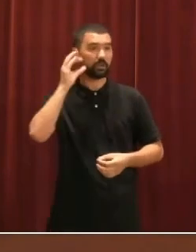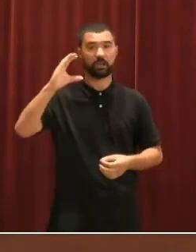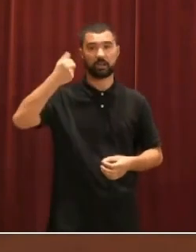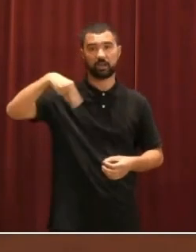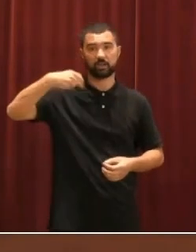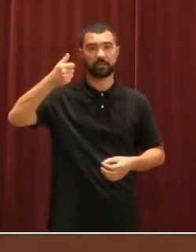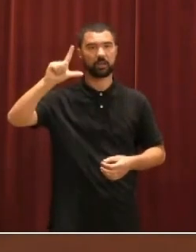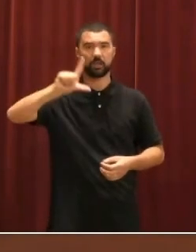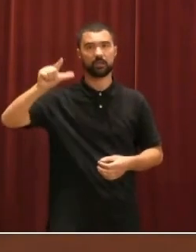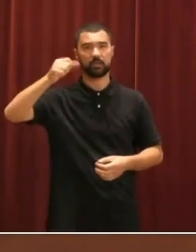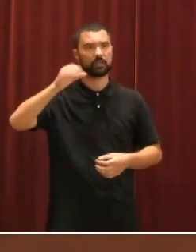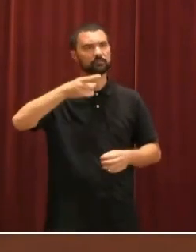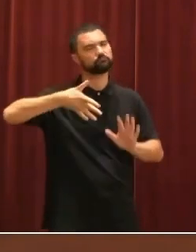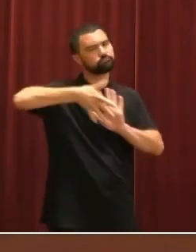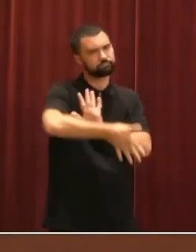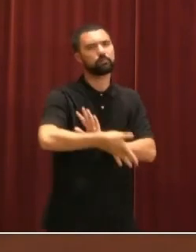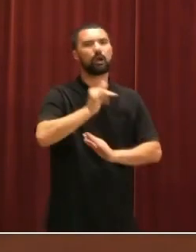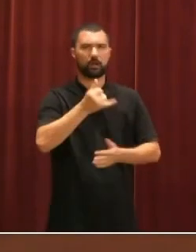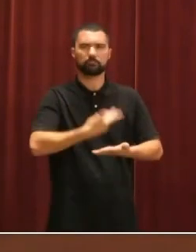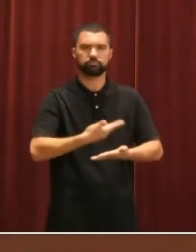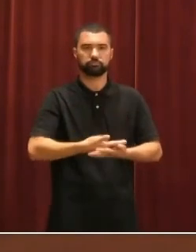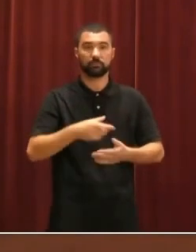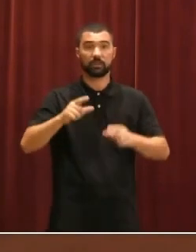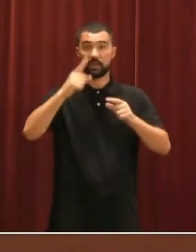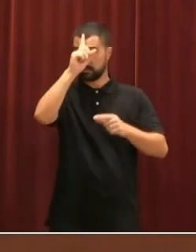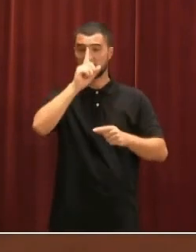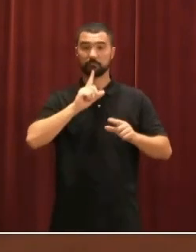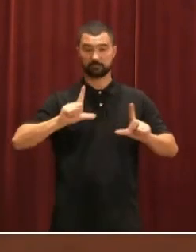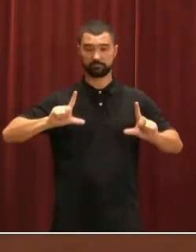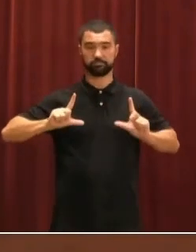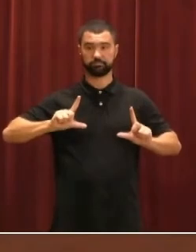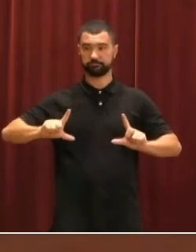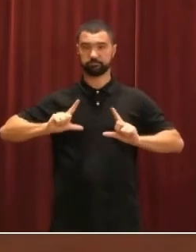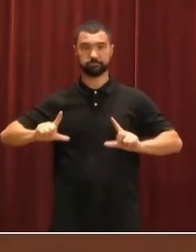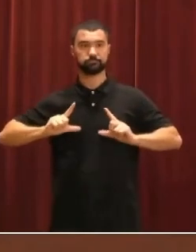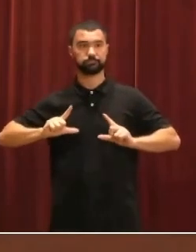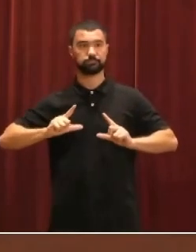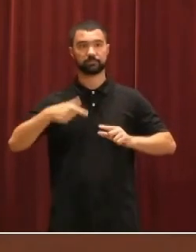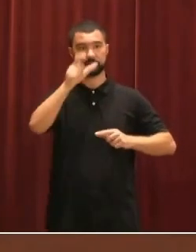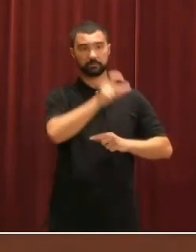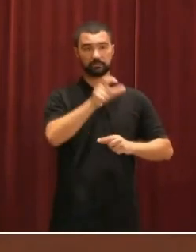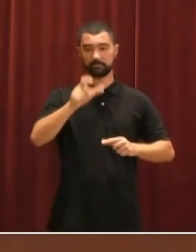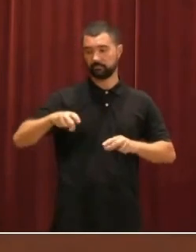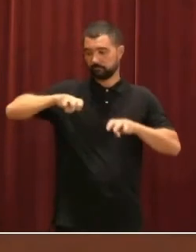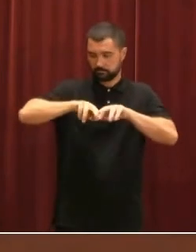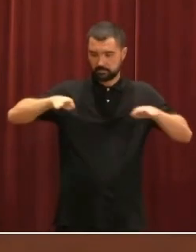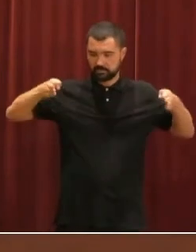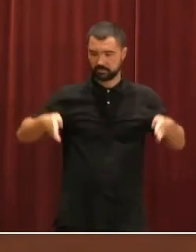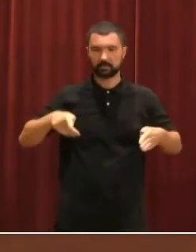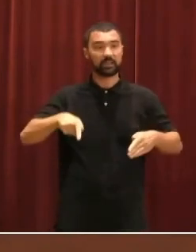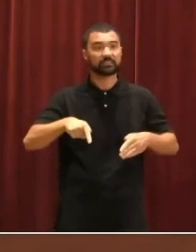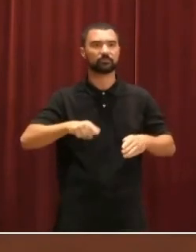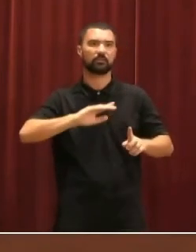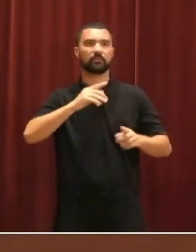fundamento, que estas imágenes que exhiben las miembros de la mesa violan